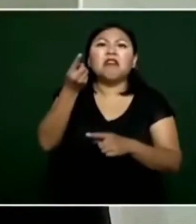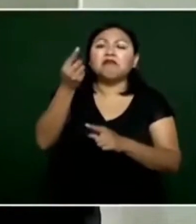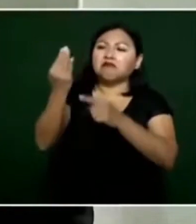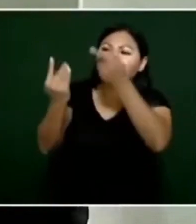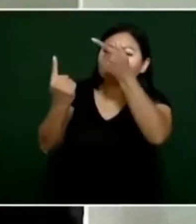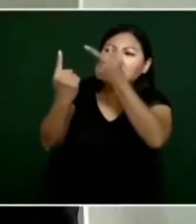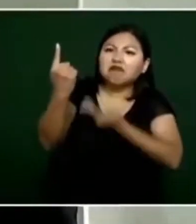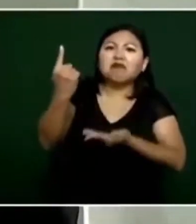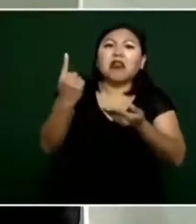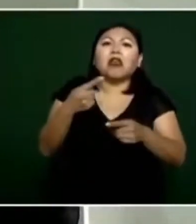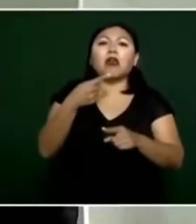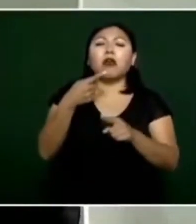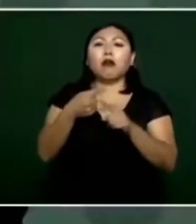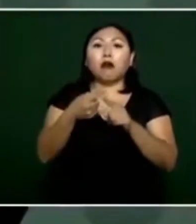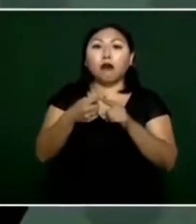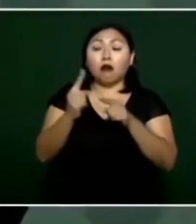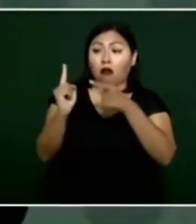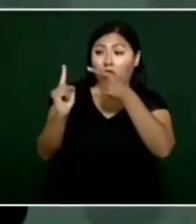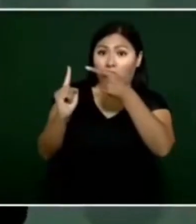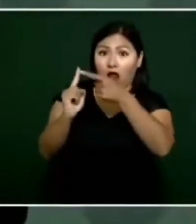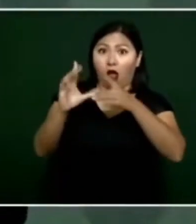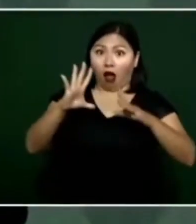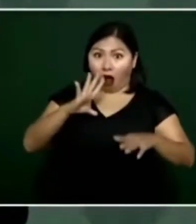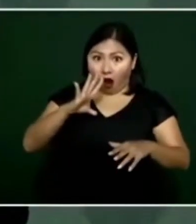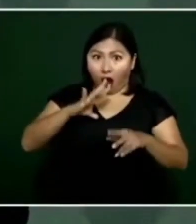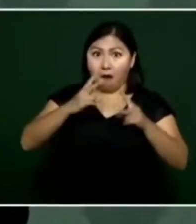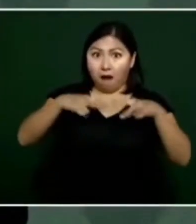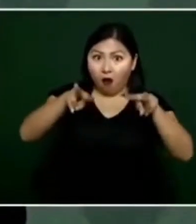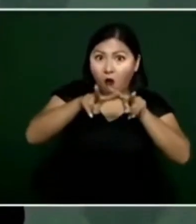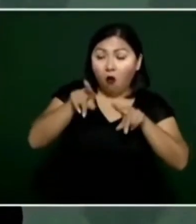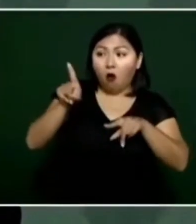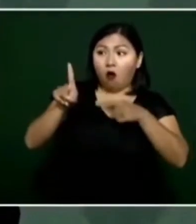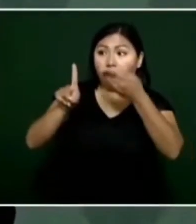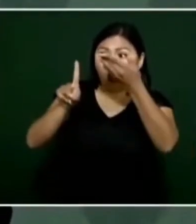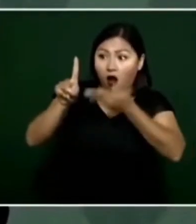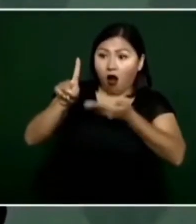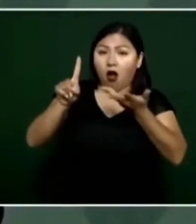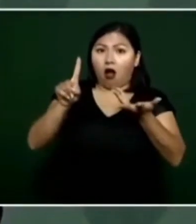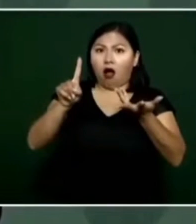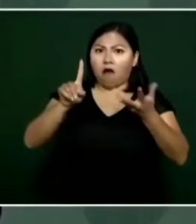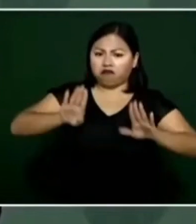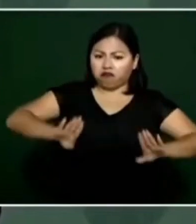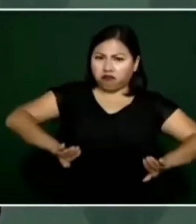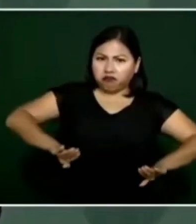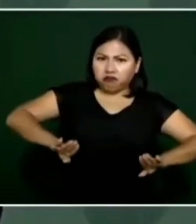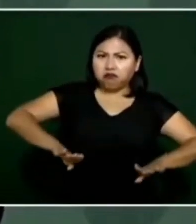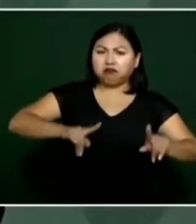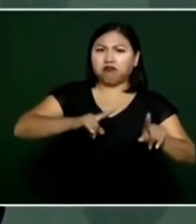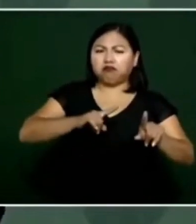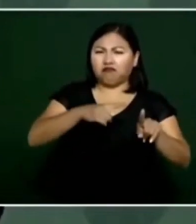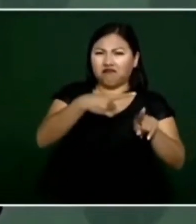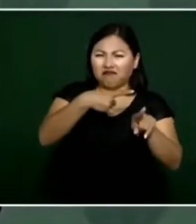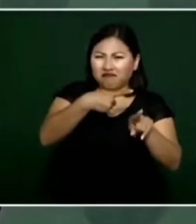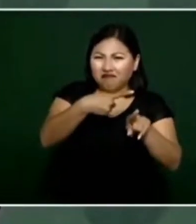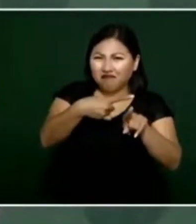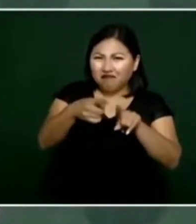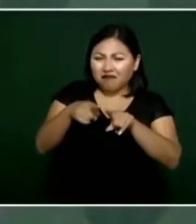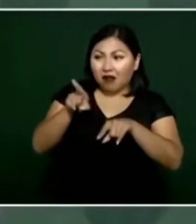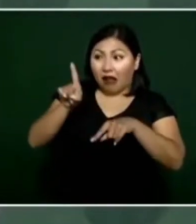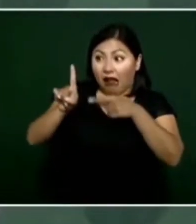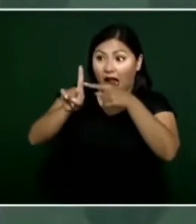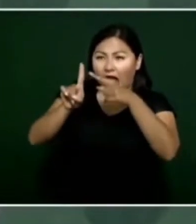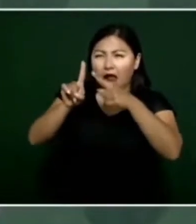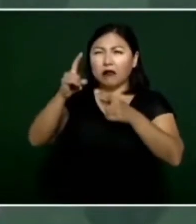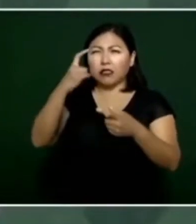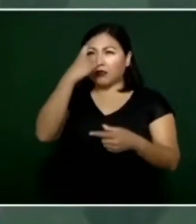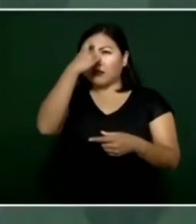tiene convicciones, tiene principios, tiene ideales,